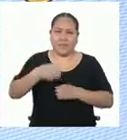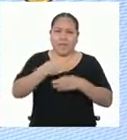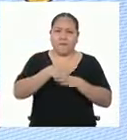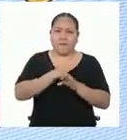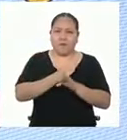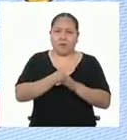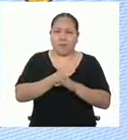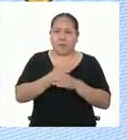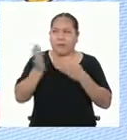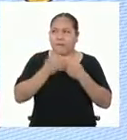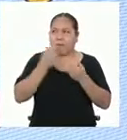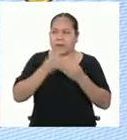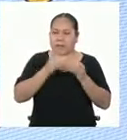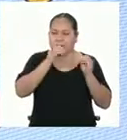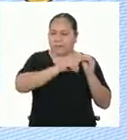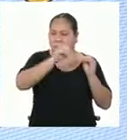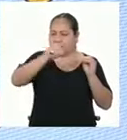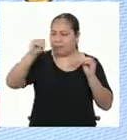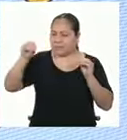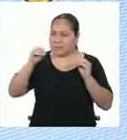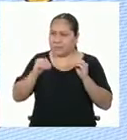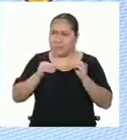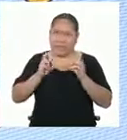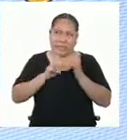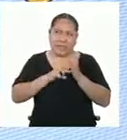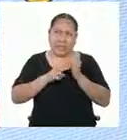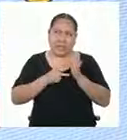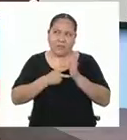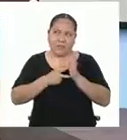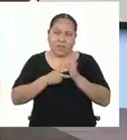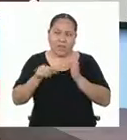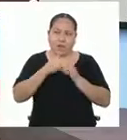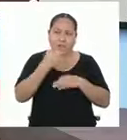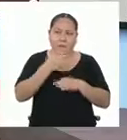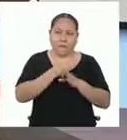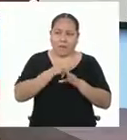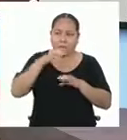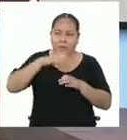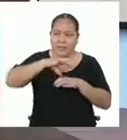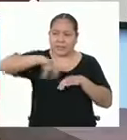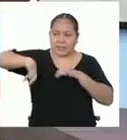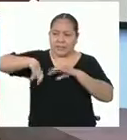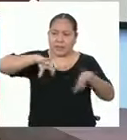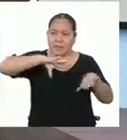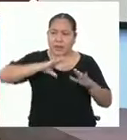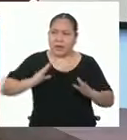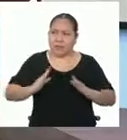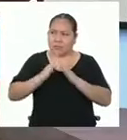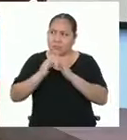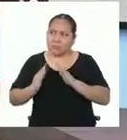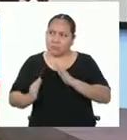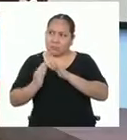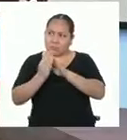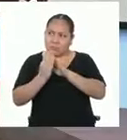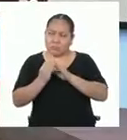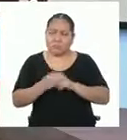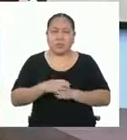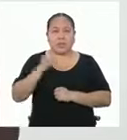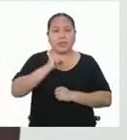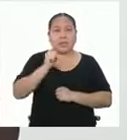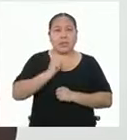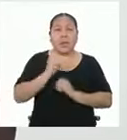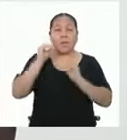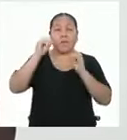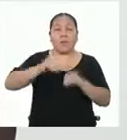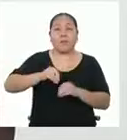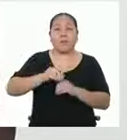la forma más común de clasificación. Eso significa que hay otras formas de clasificar a las pirámides. Sí, también